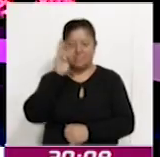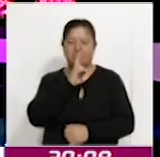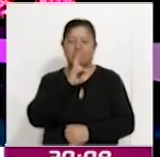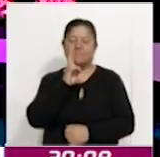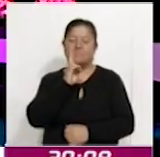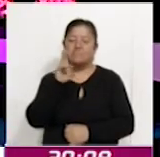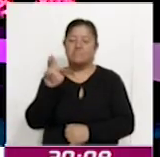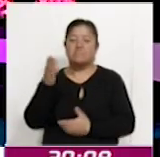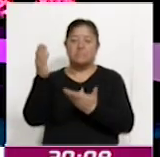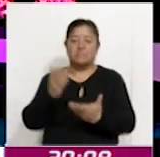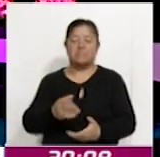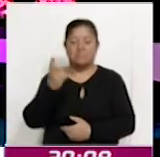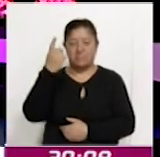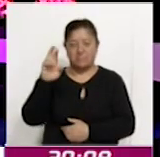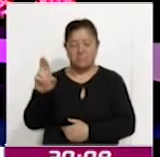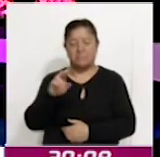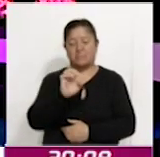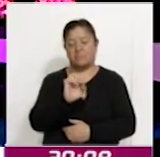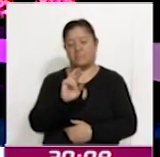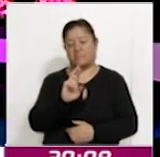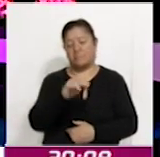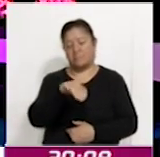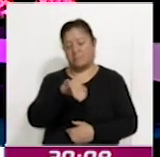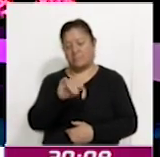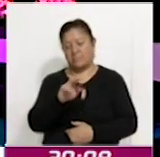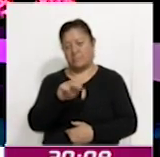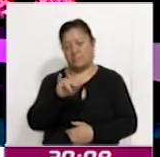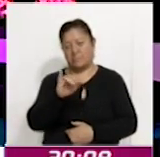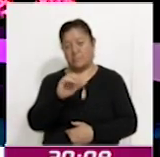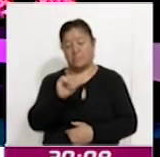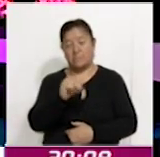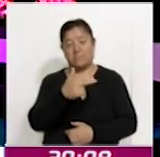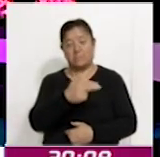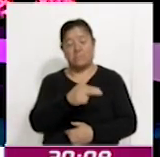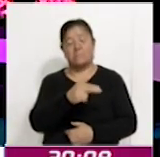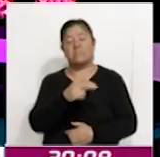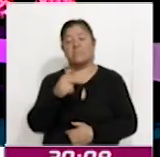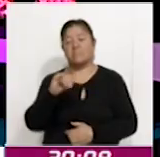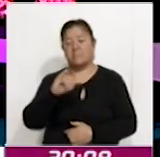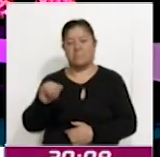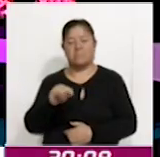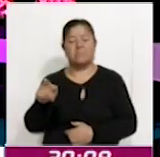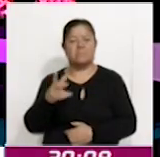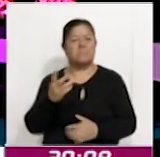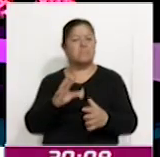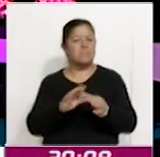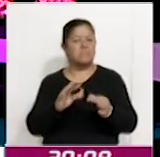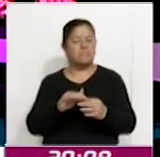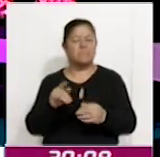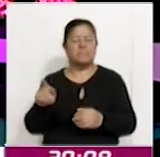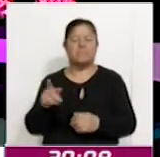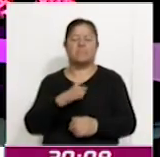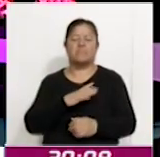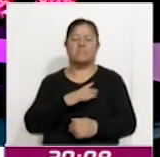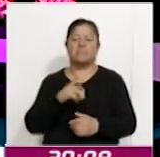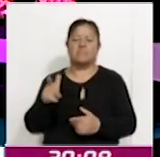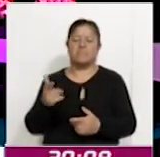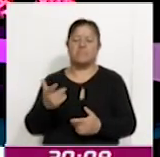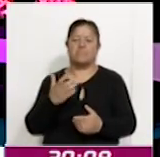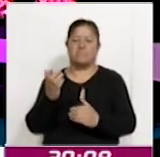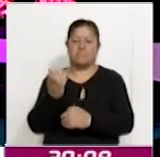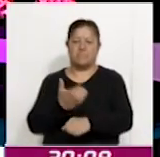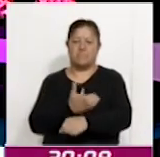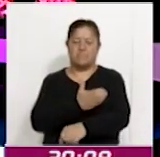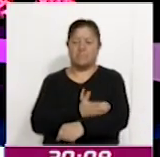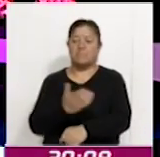la doctora Herminia Hernández Jiménez, quien platicó con mi compañero Jesús Romero sobre los 16 días